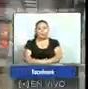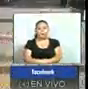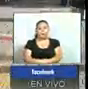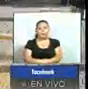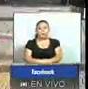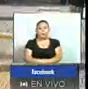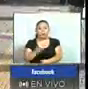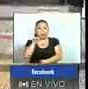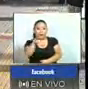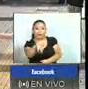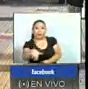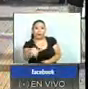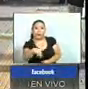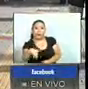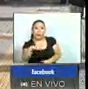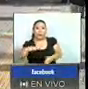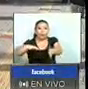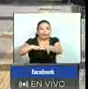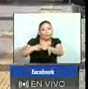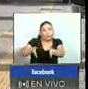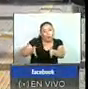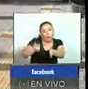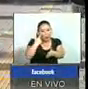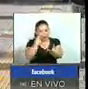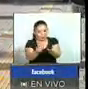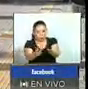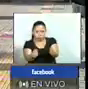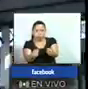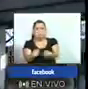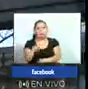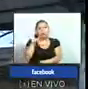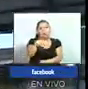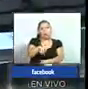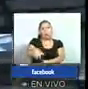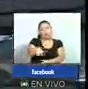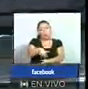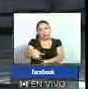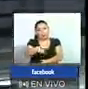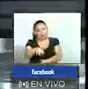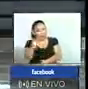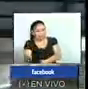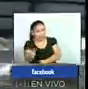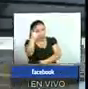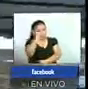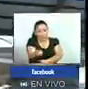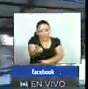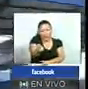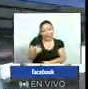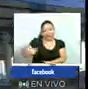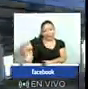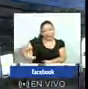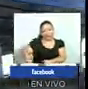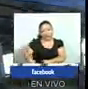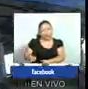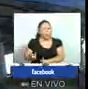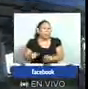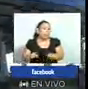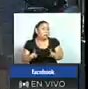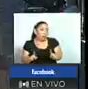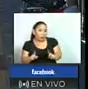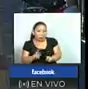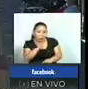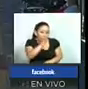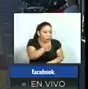Ya en las terminales, la afluencia de personas era menor, como en la terminal Nuevo Amanecer. Pero al no circular todas las